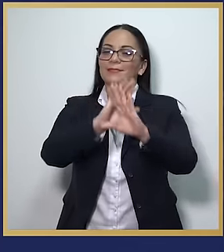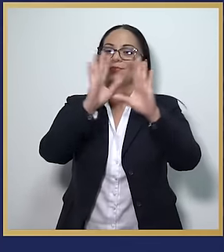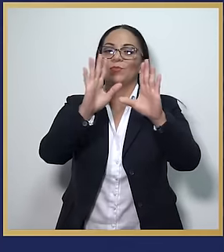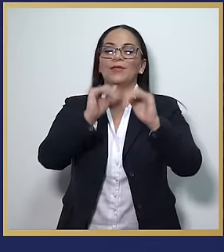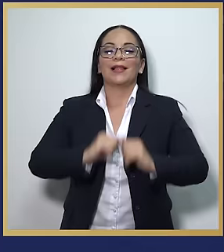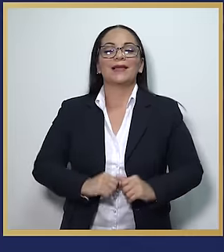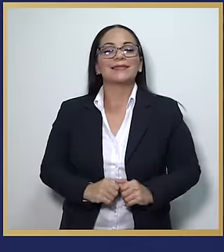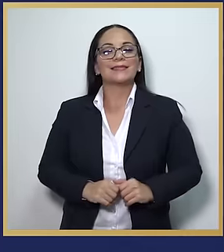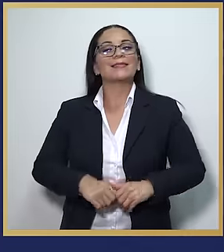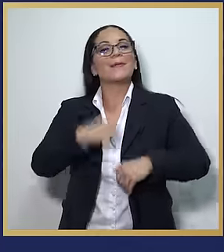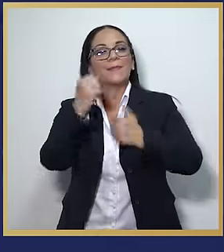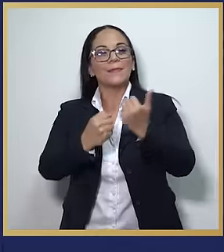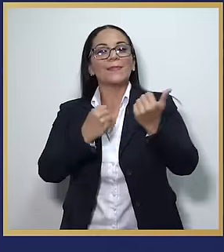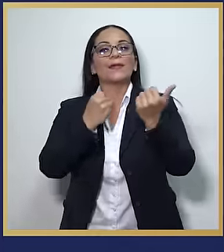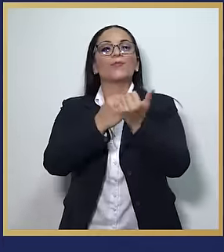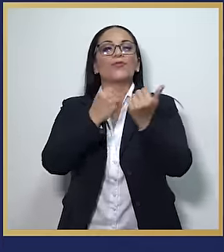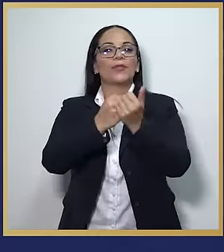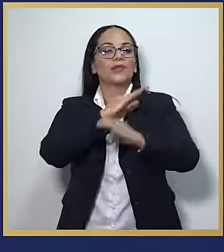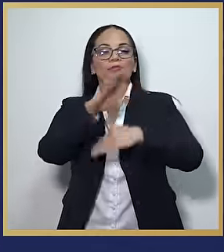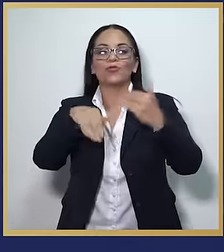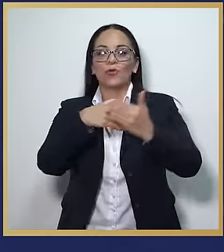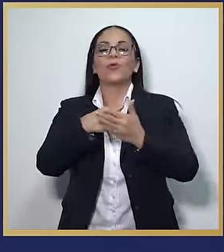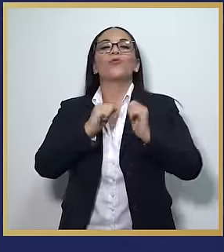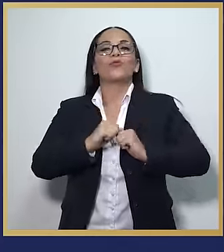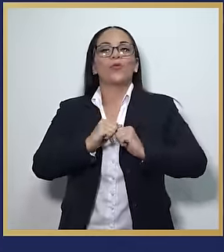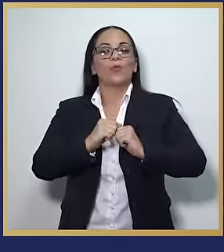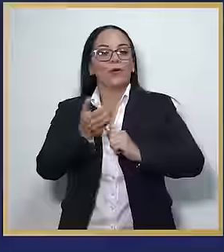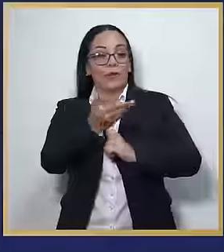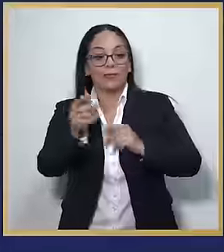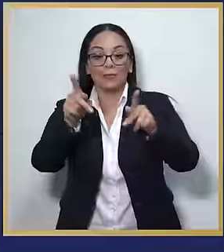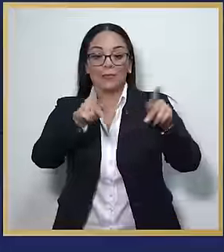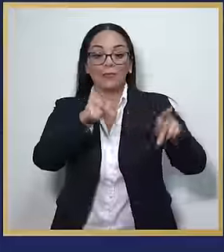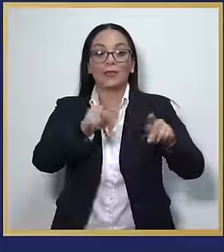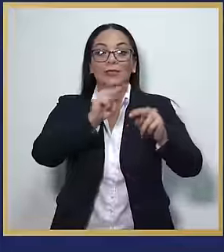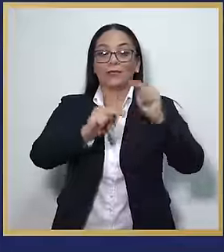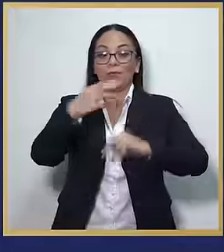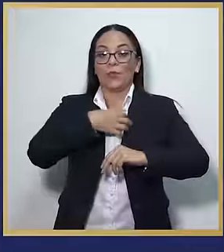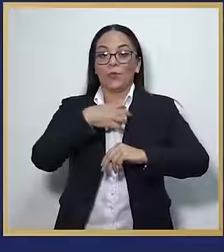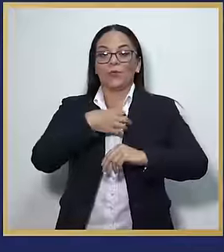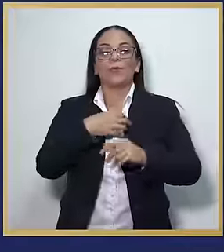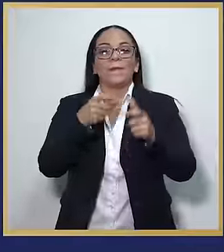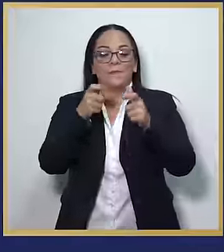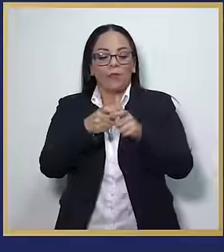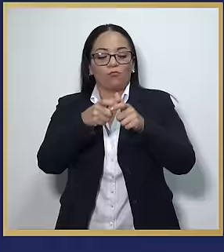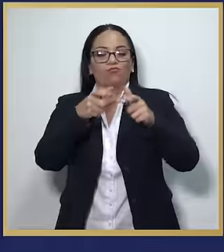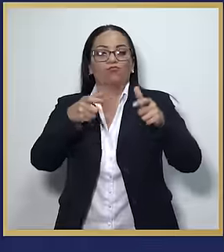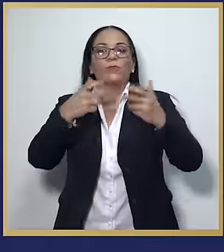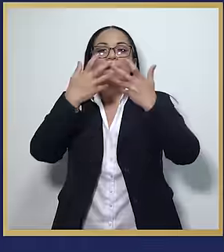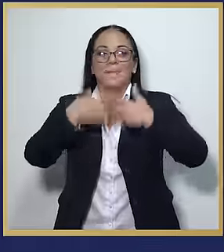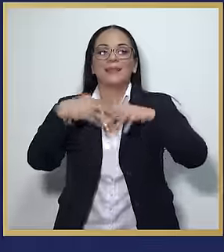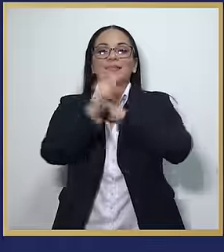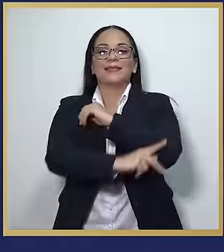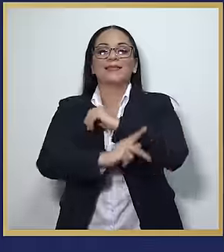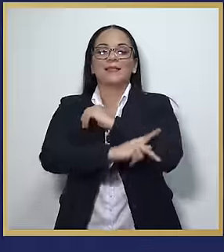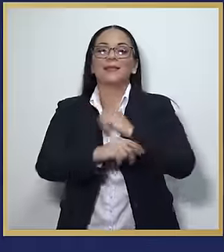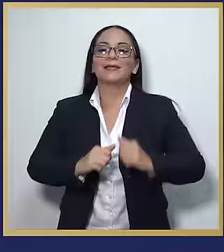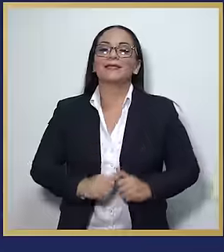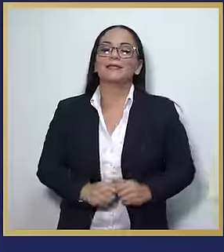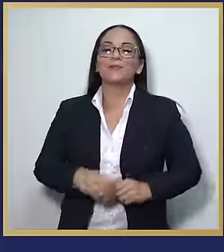claras para apoyar el ecosistema de los emprendedores, micro y pequeñas empresas del país.